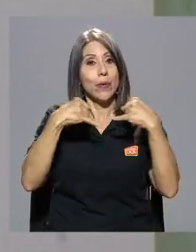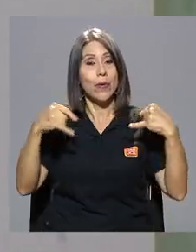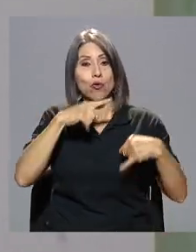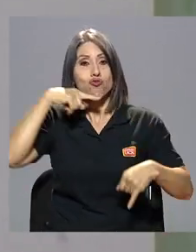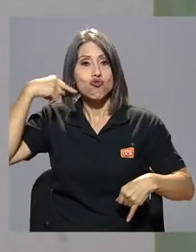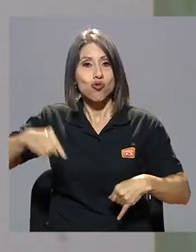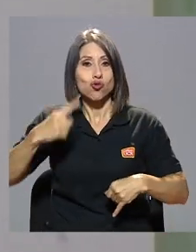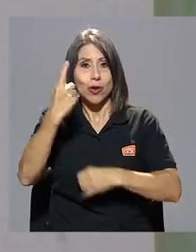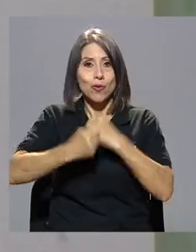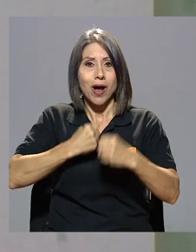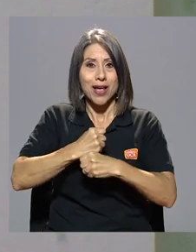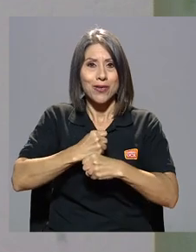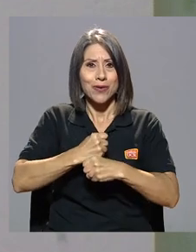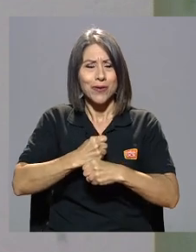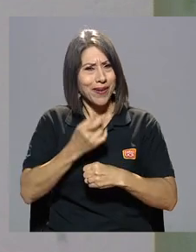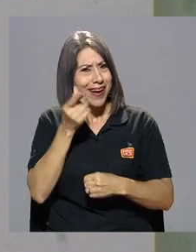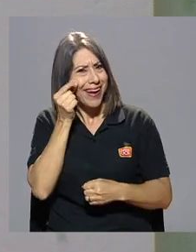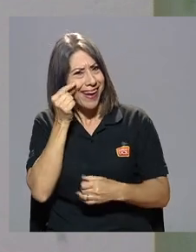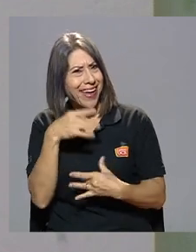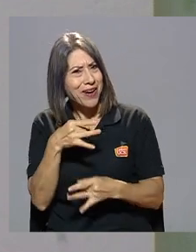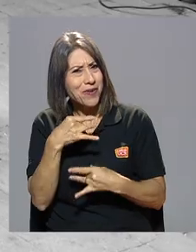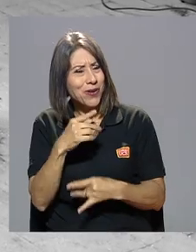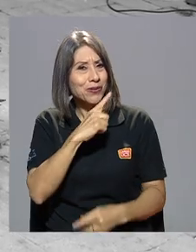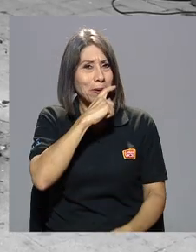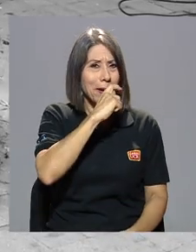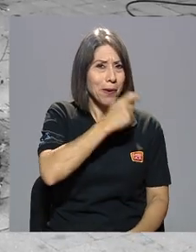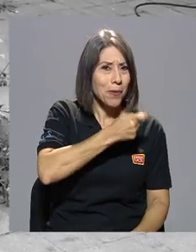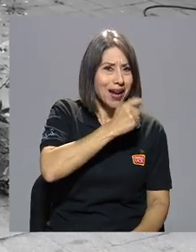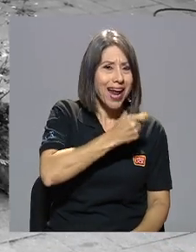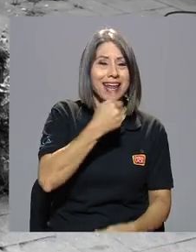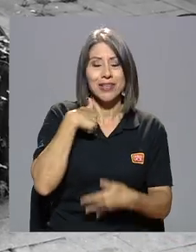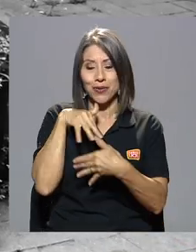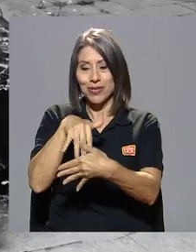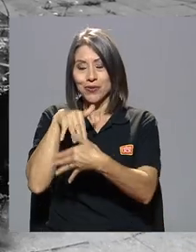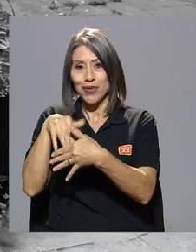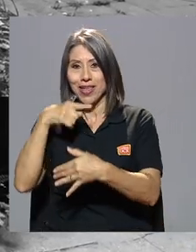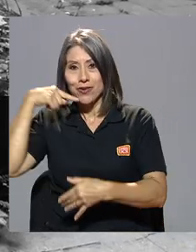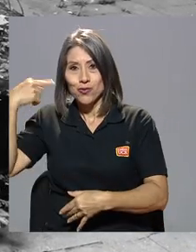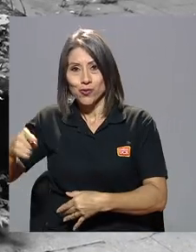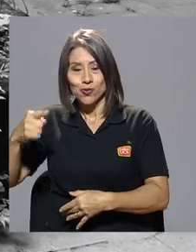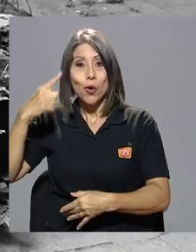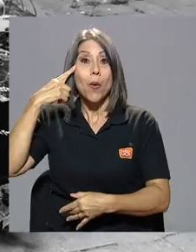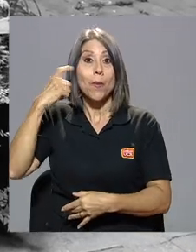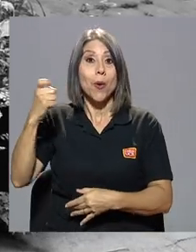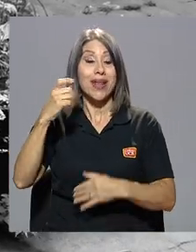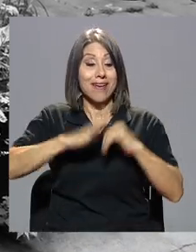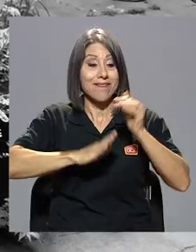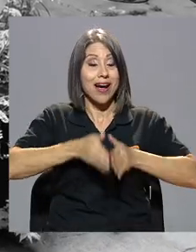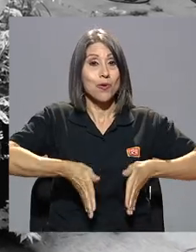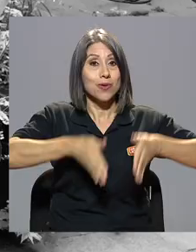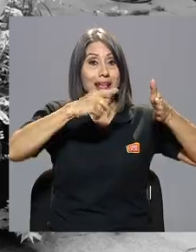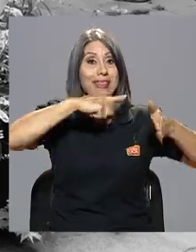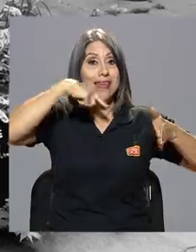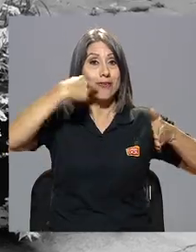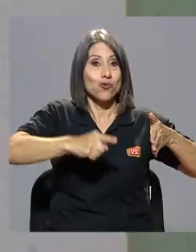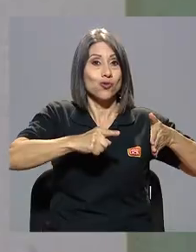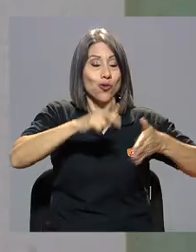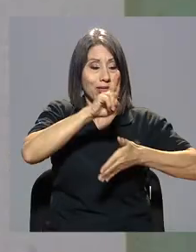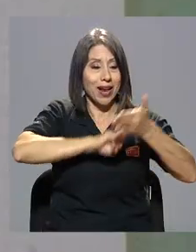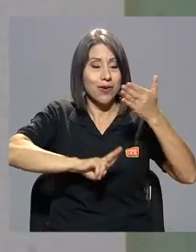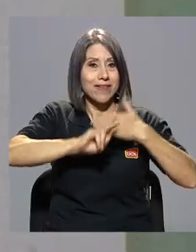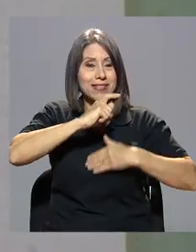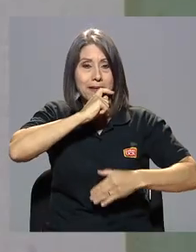un año que curioso en Ucrania estudié ruso porque la facultad de ruso de la universidad de Kiev era también una de las mejores